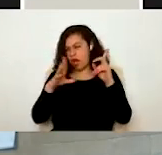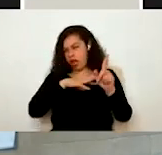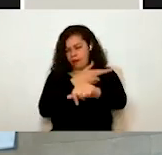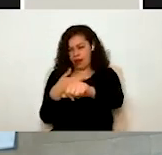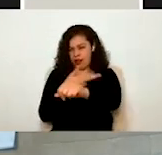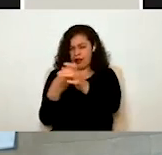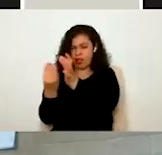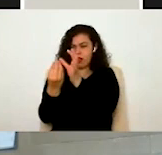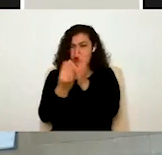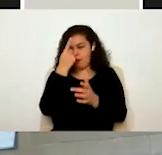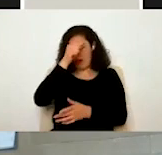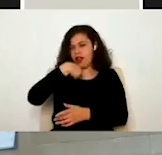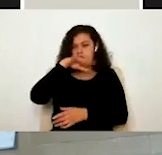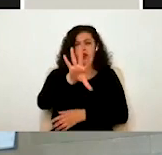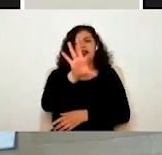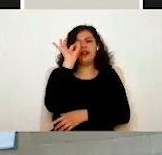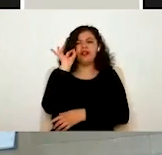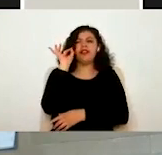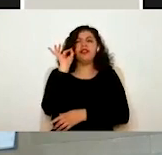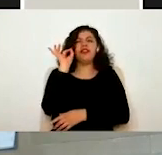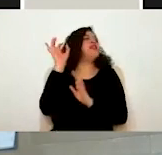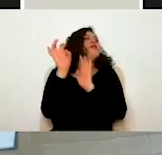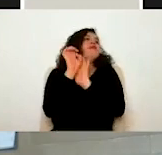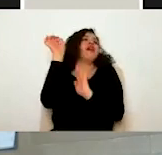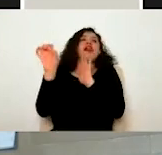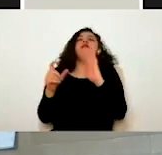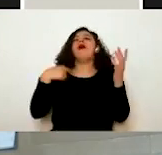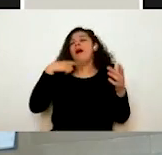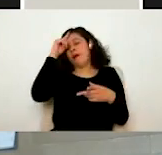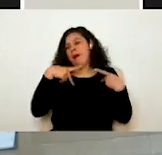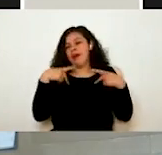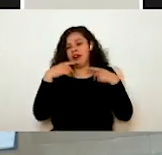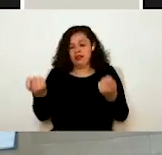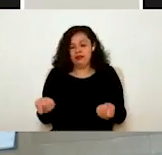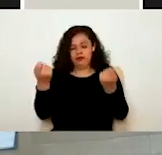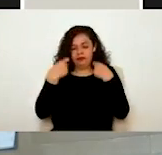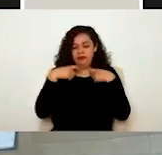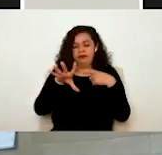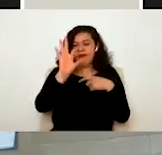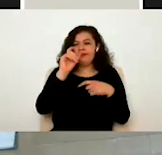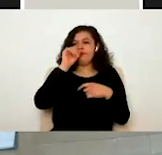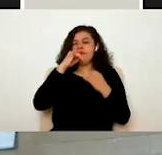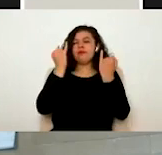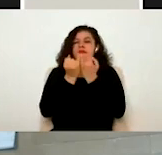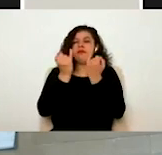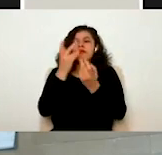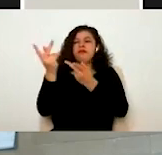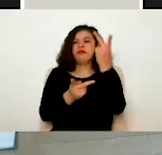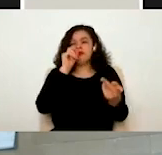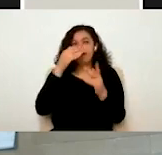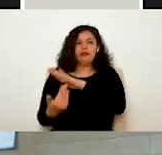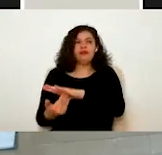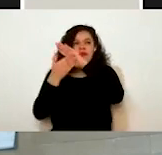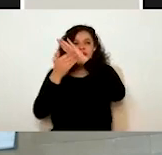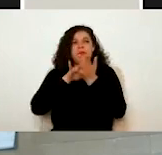seleccionar para algún, por ejemplo, en este caso de alta al apoderado, podrían consultarlo también con ese recurso tan valioso que es la mesa de ayuda, ¿no?